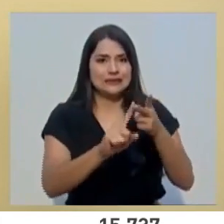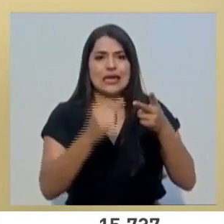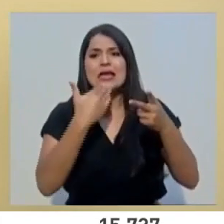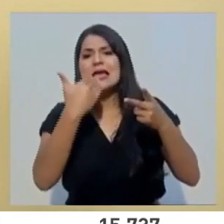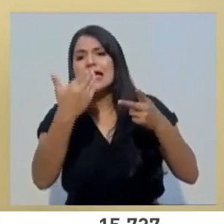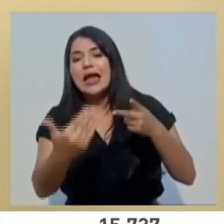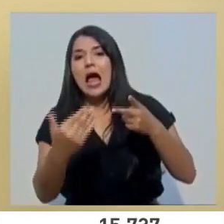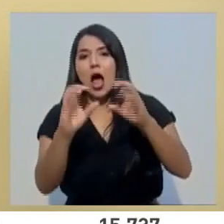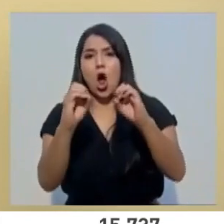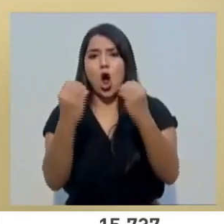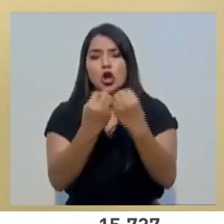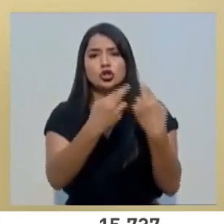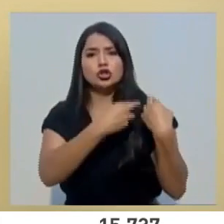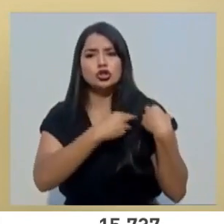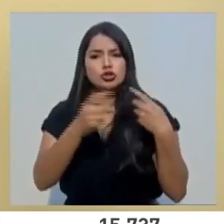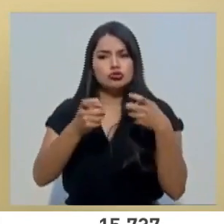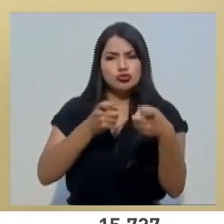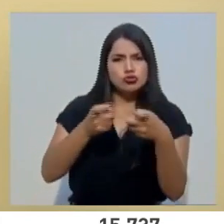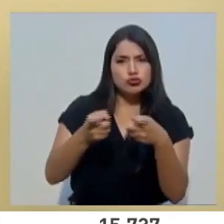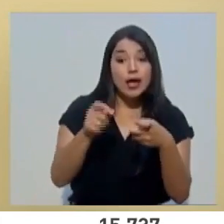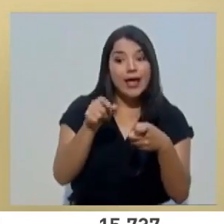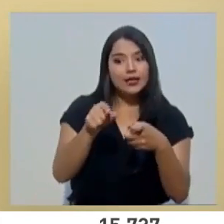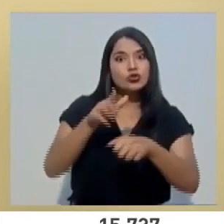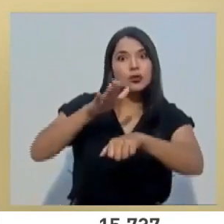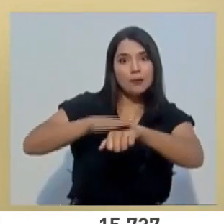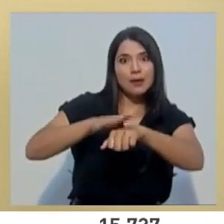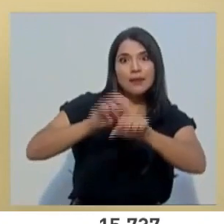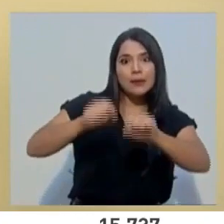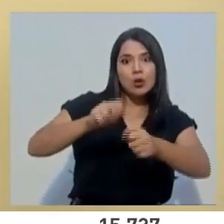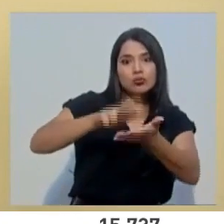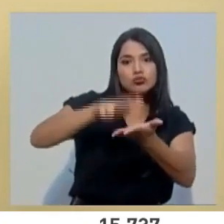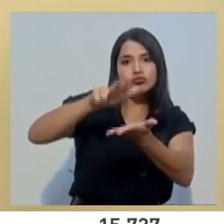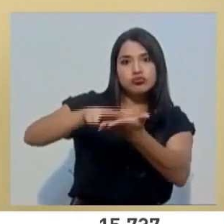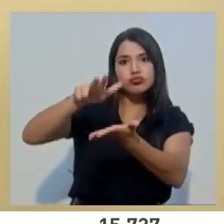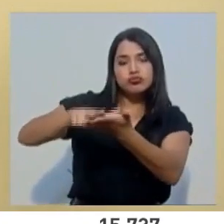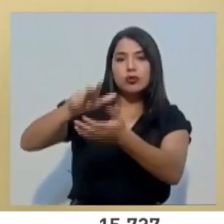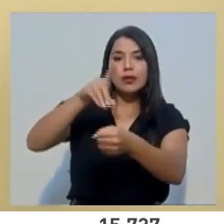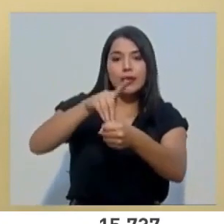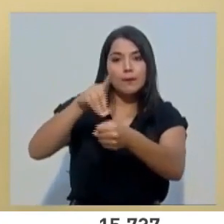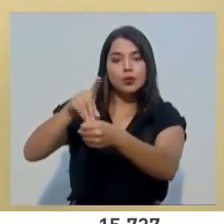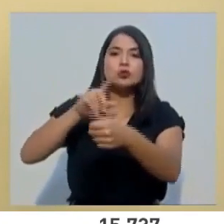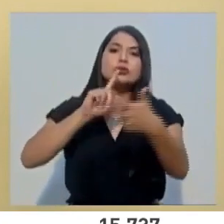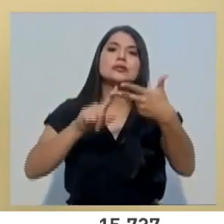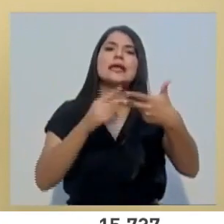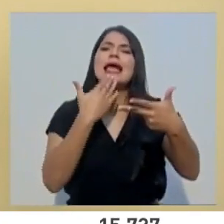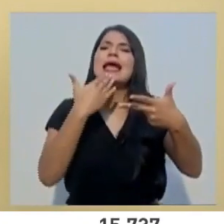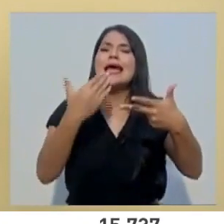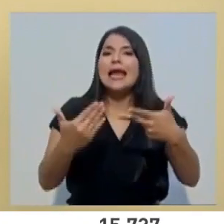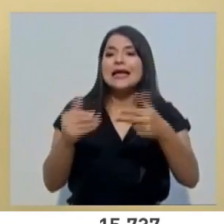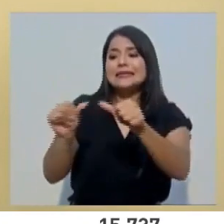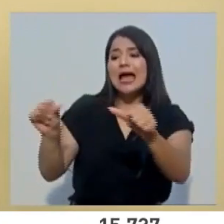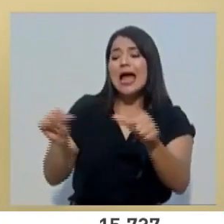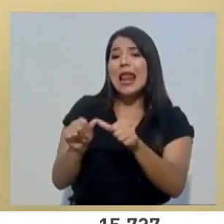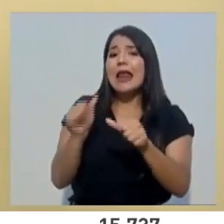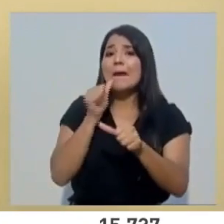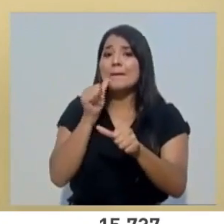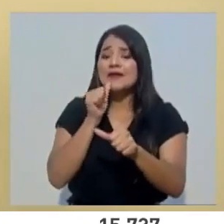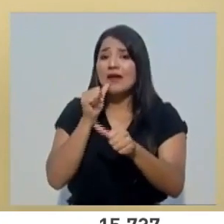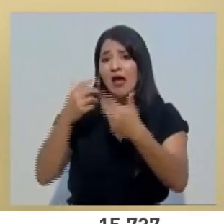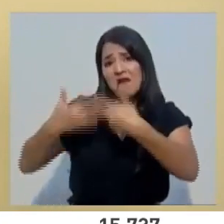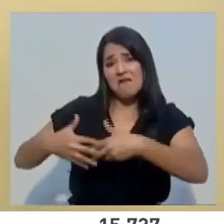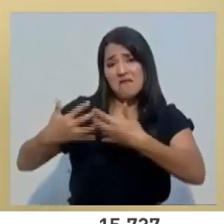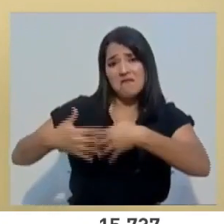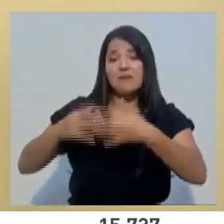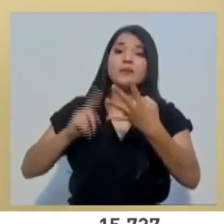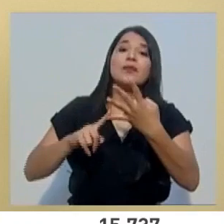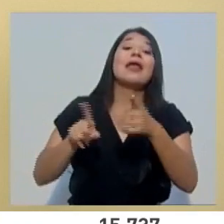a los órganos de control que de manera expedita han garantizado también las aprobaciones de estos recursos, agradecer al sector privado y agradecer a los